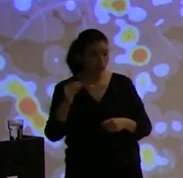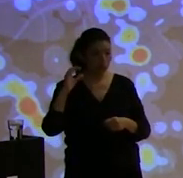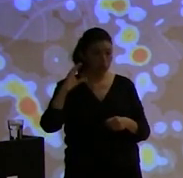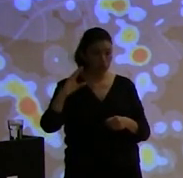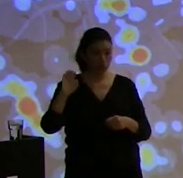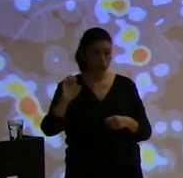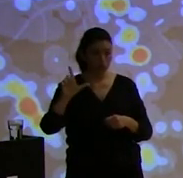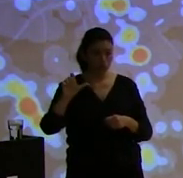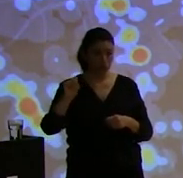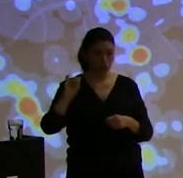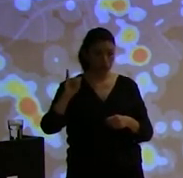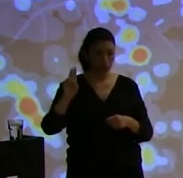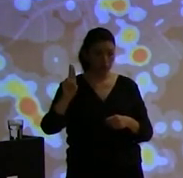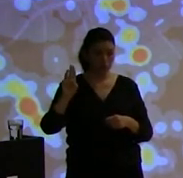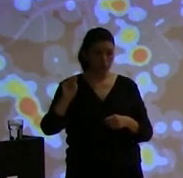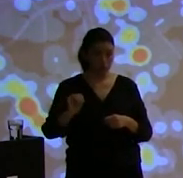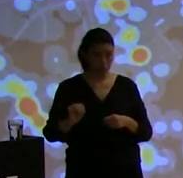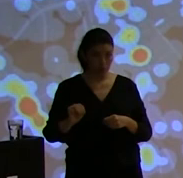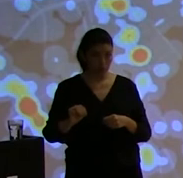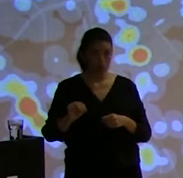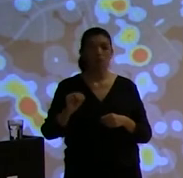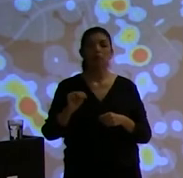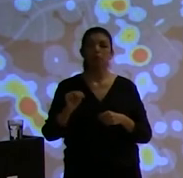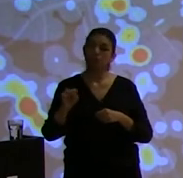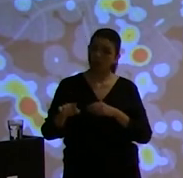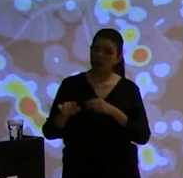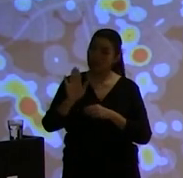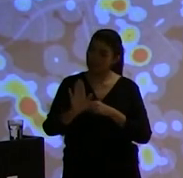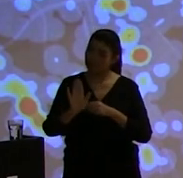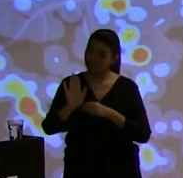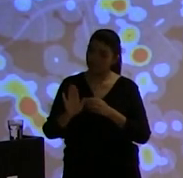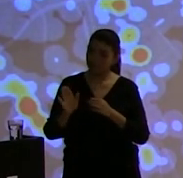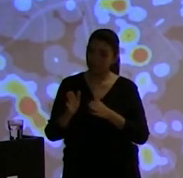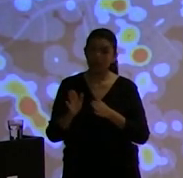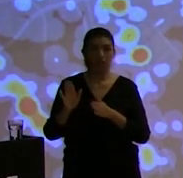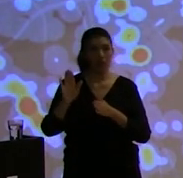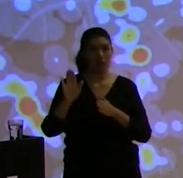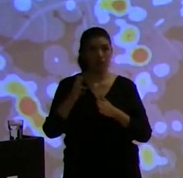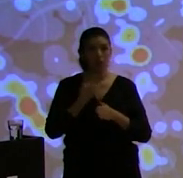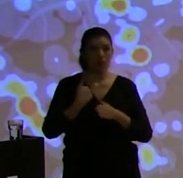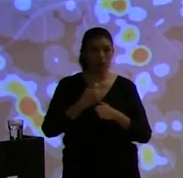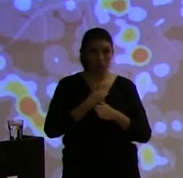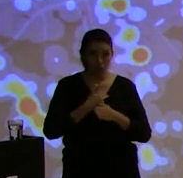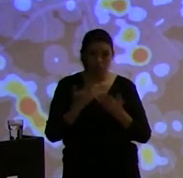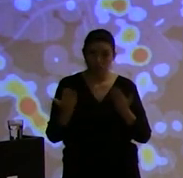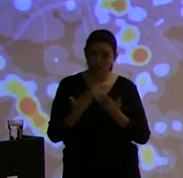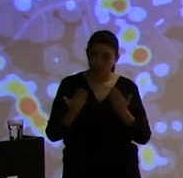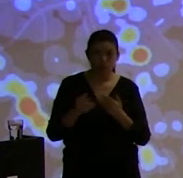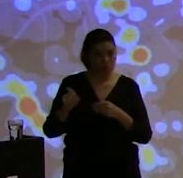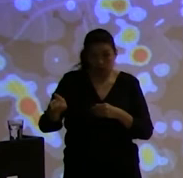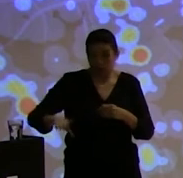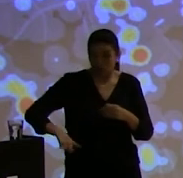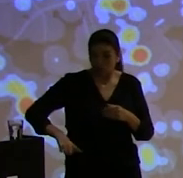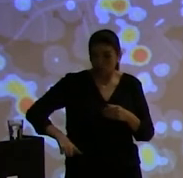Y realmente, solo usando datos públicos y accesibles a todos, llegas a un gran nivel de conocimiento,